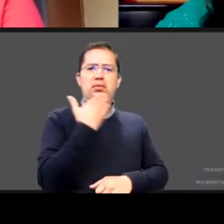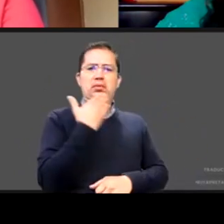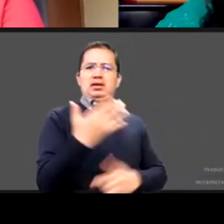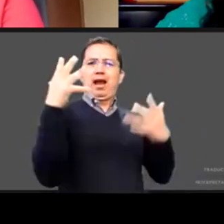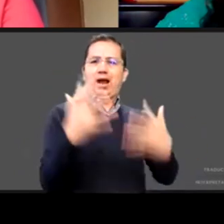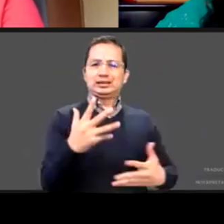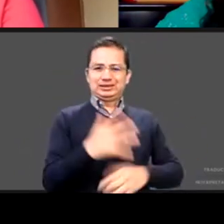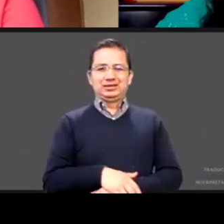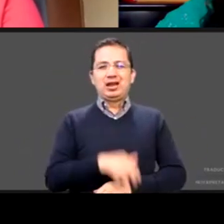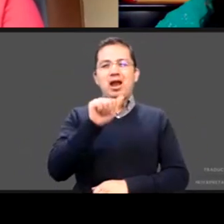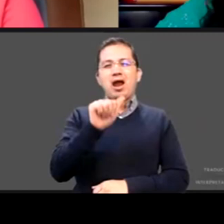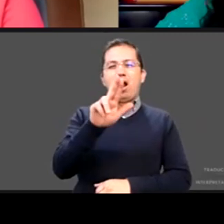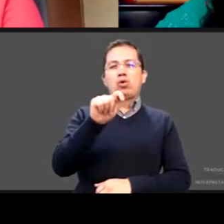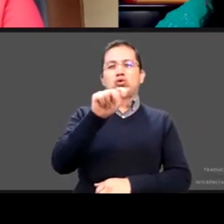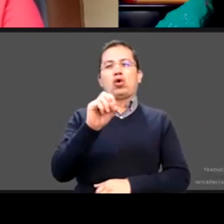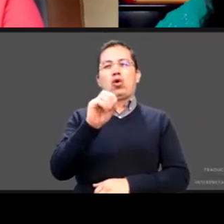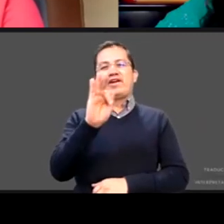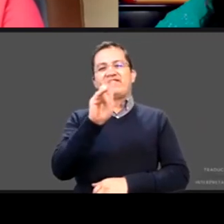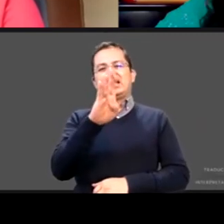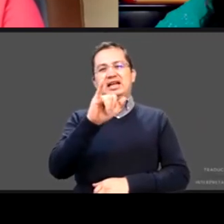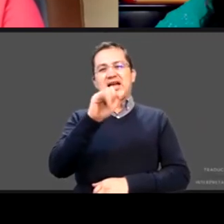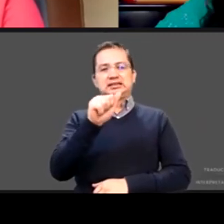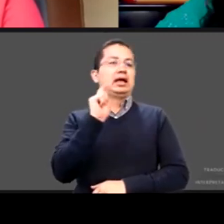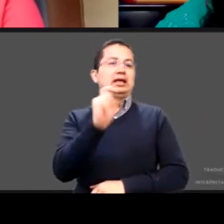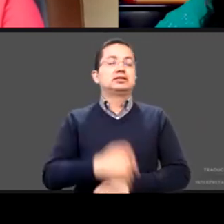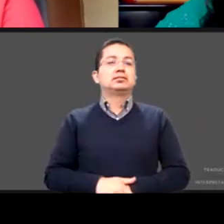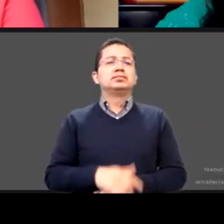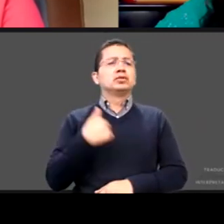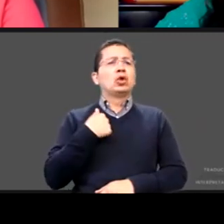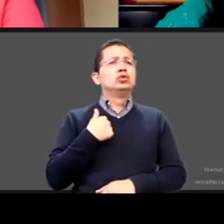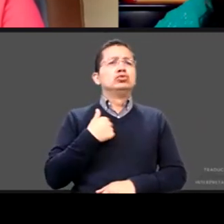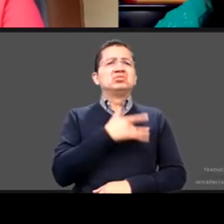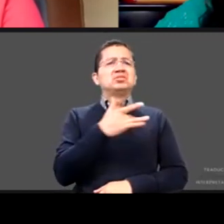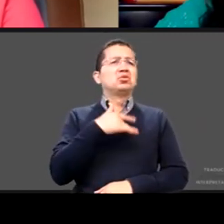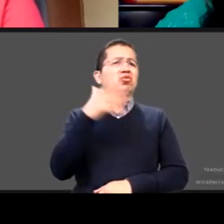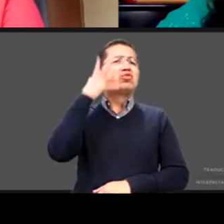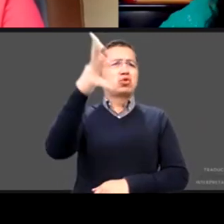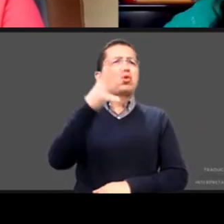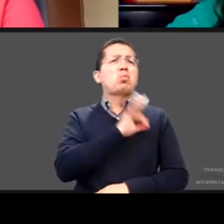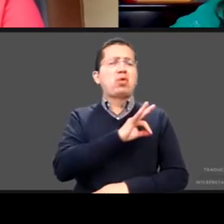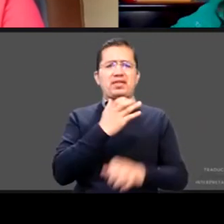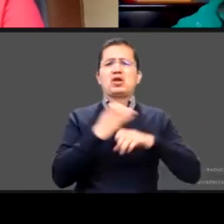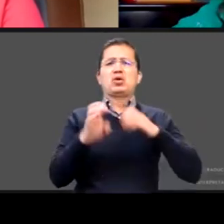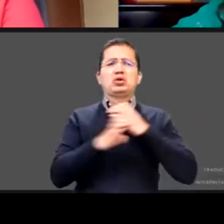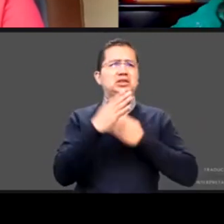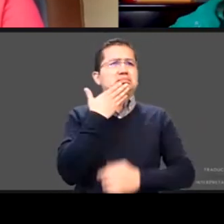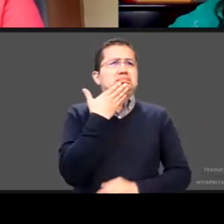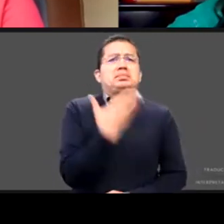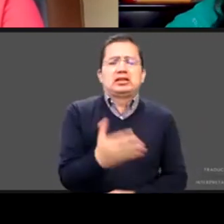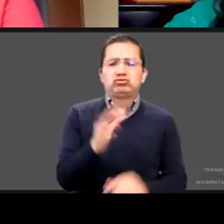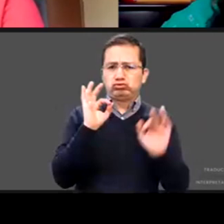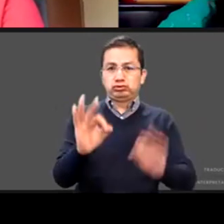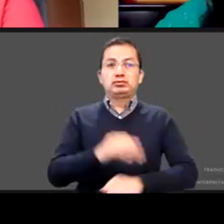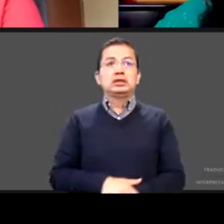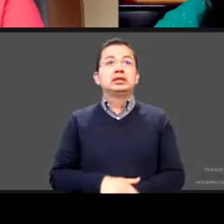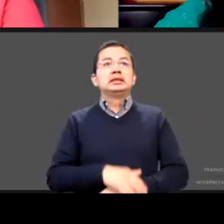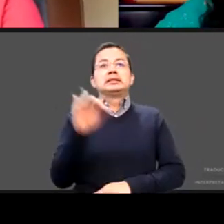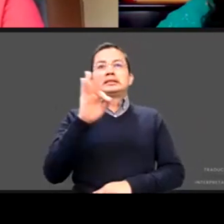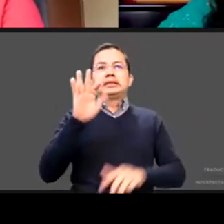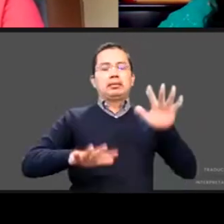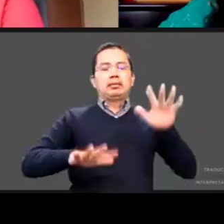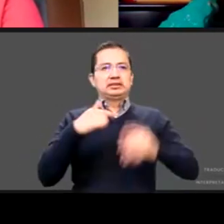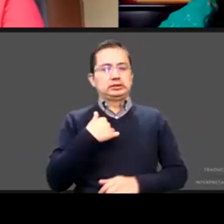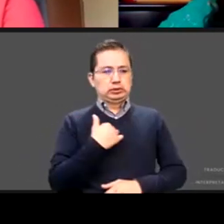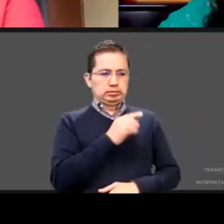hacer las cosas en el futuro y entonces a veces esta autoeficacia puede ser que yo me da miedo puede ser que yo me estreso puede ser que quiero hacerlo